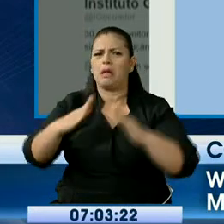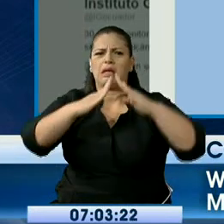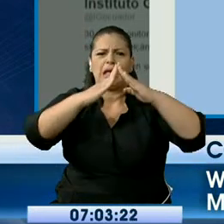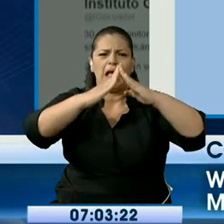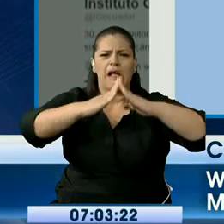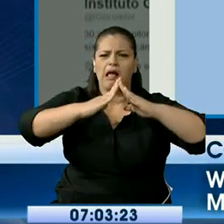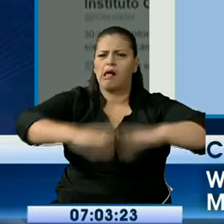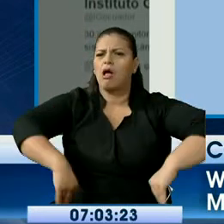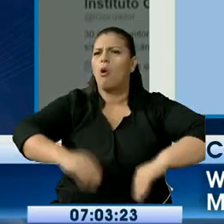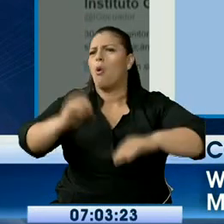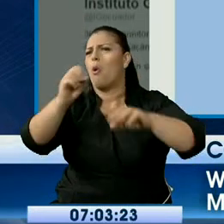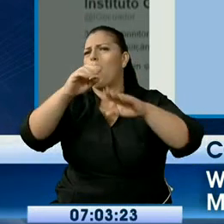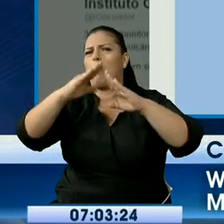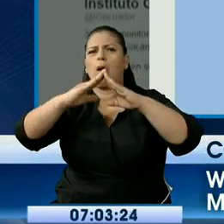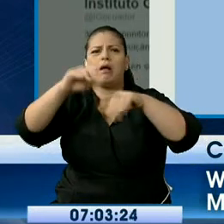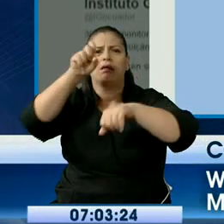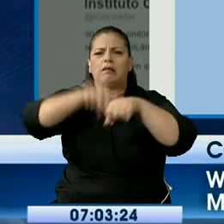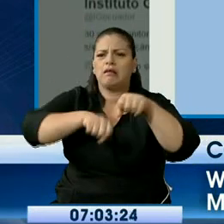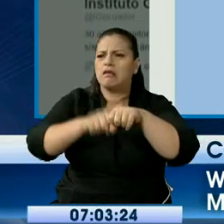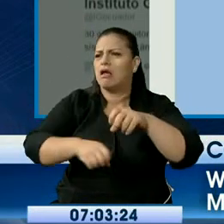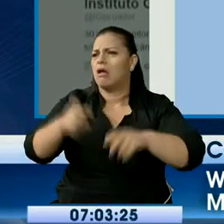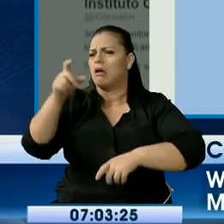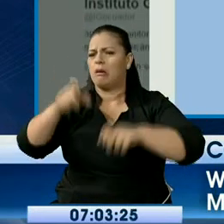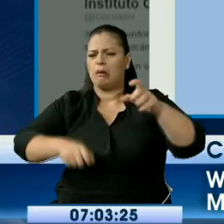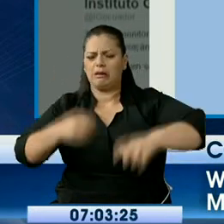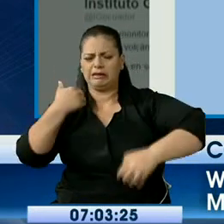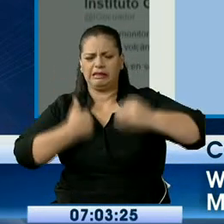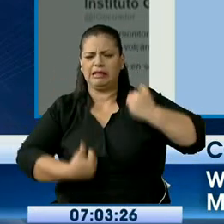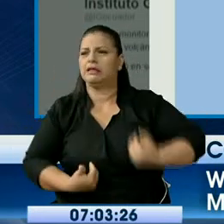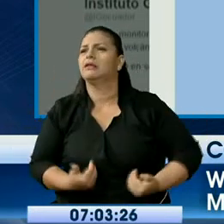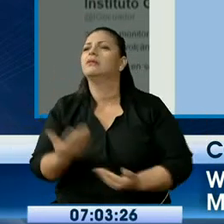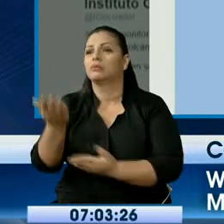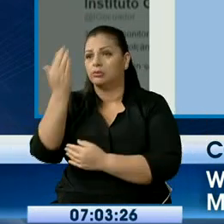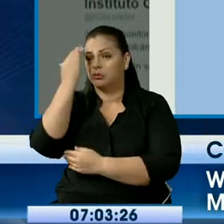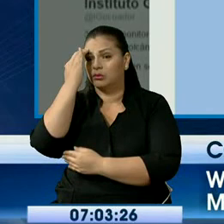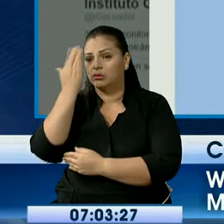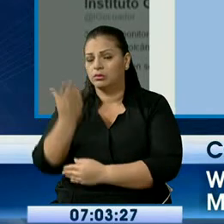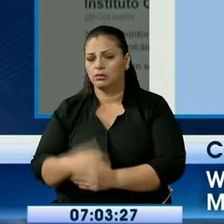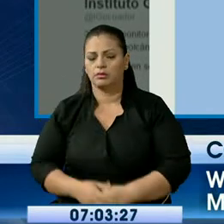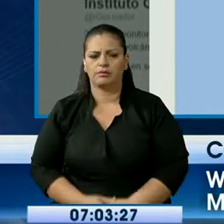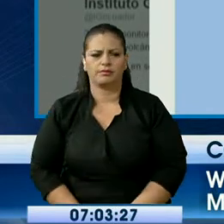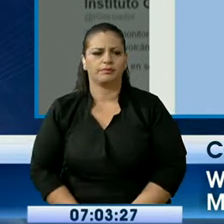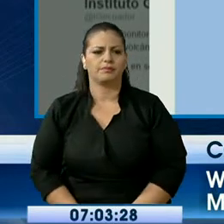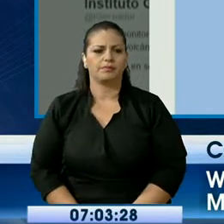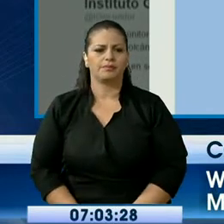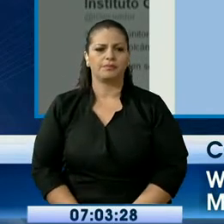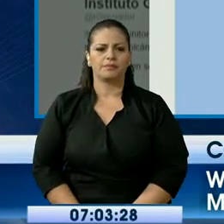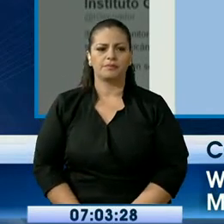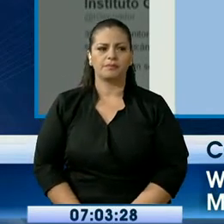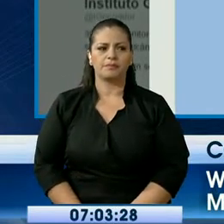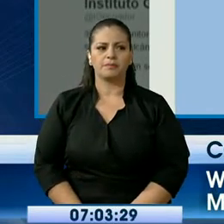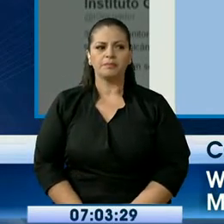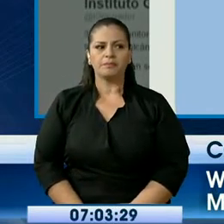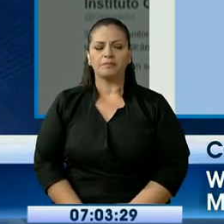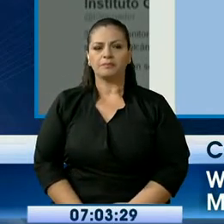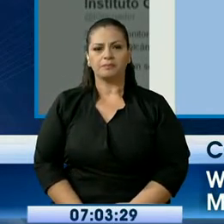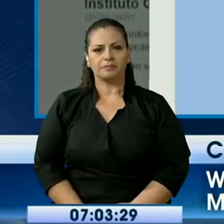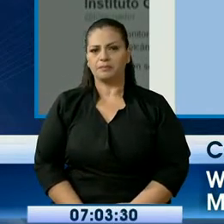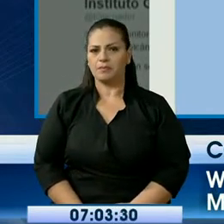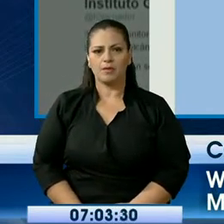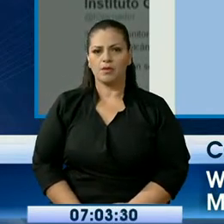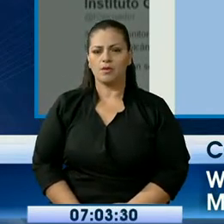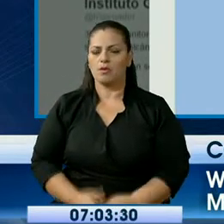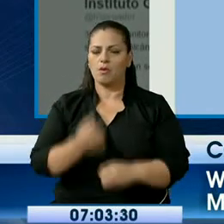hayan quedado sentidas como consecuencia del terremoto. ¿Qué conoce de eso? Bueno, hasta ahora no hay un informe oficial